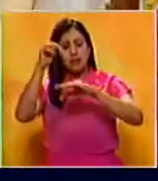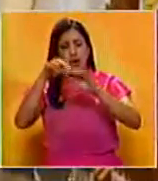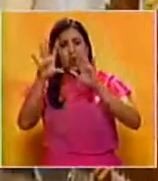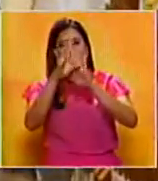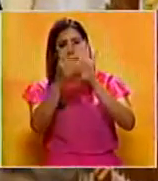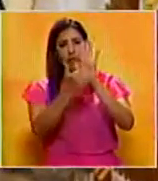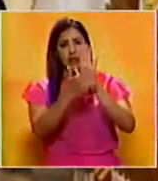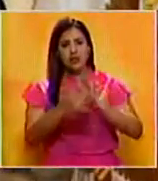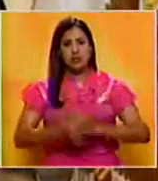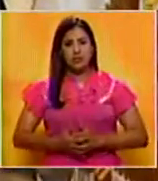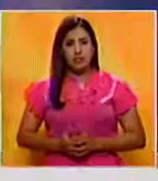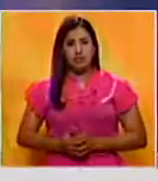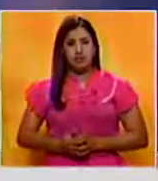constituyente.